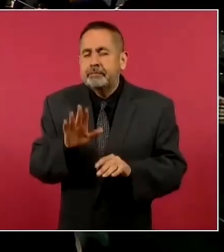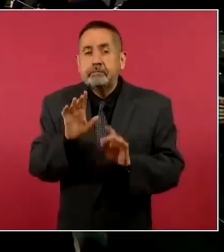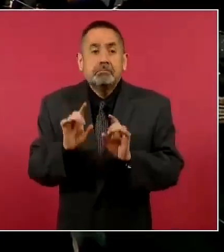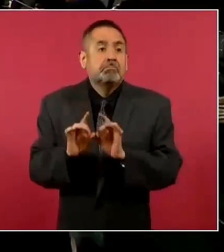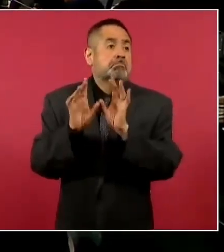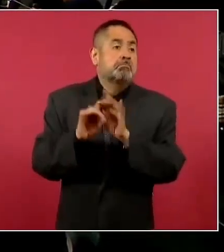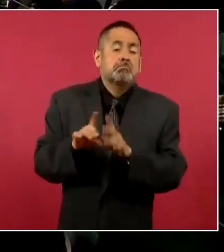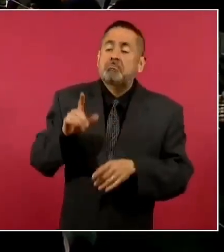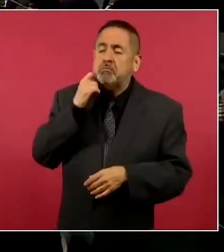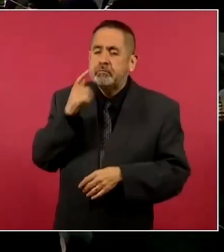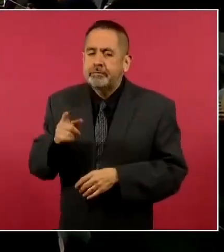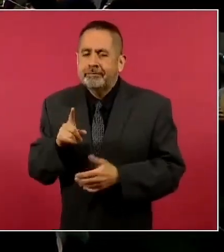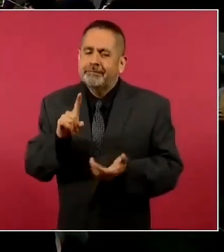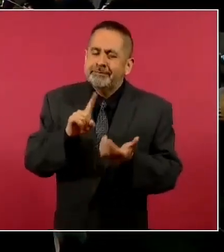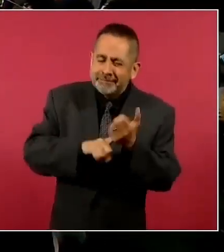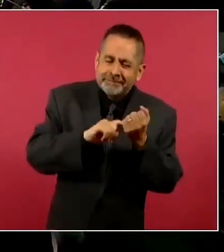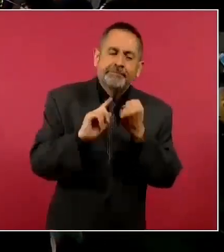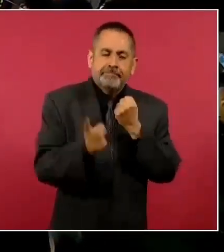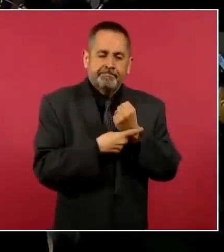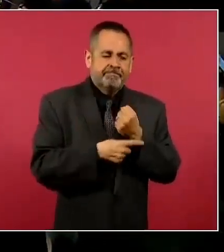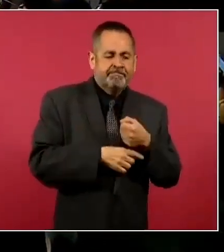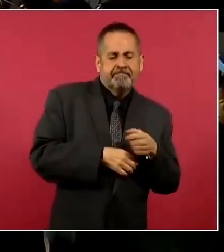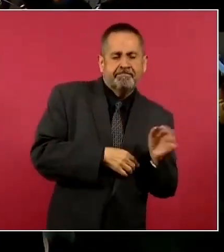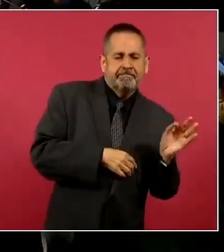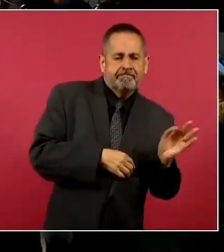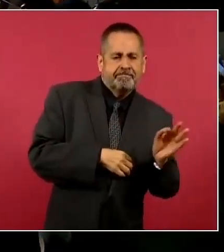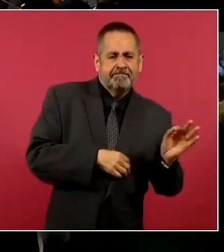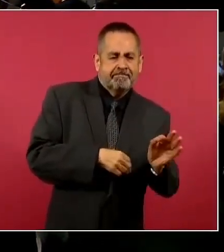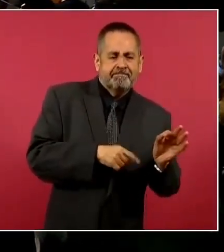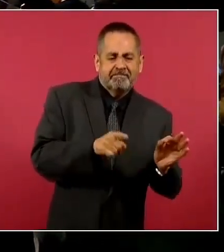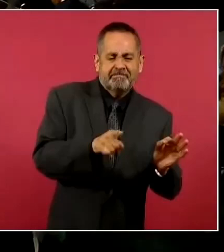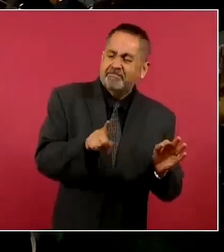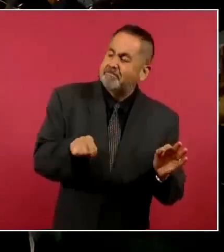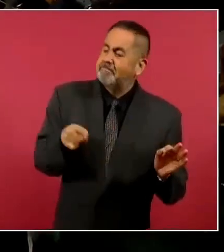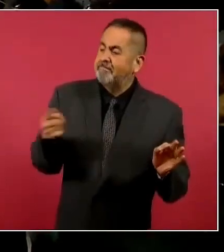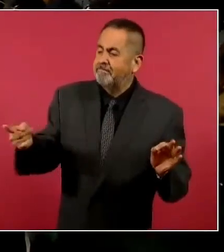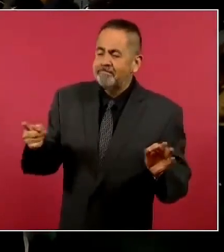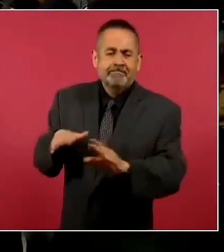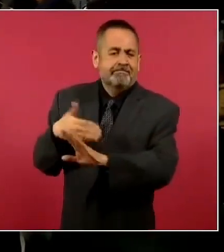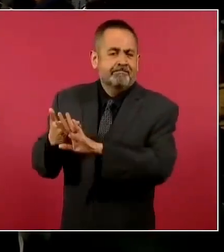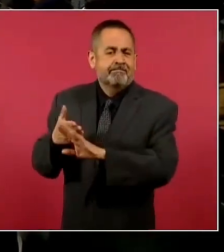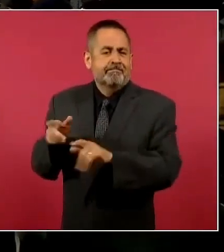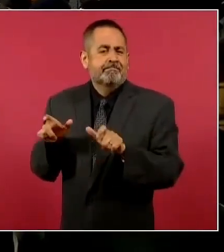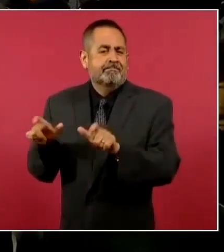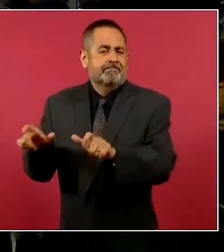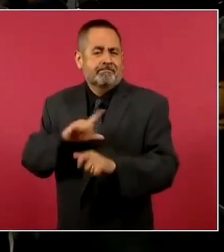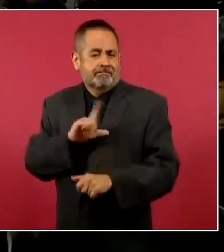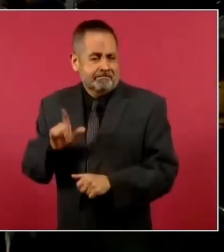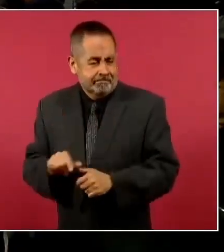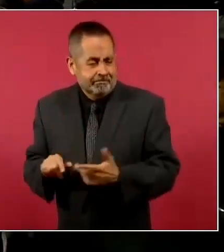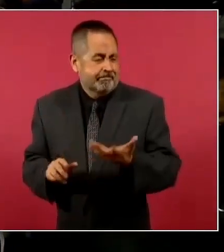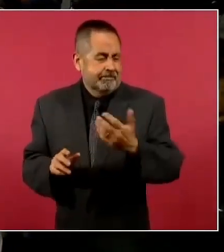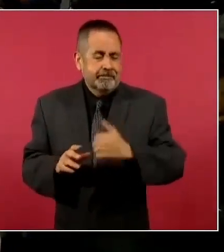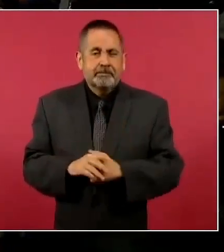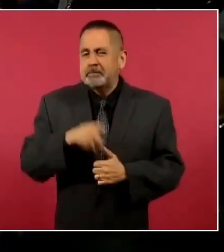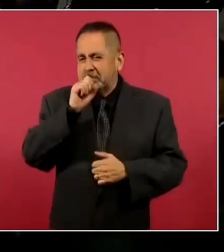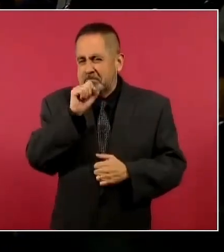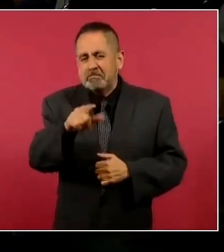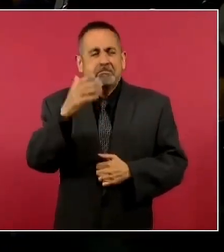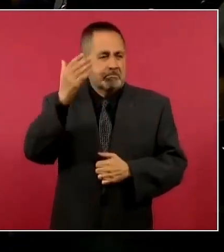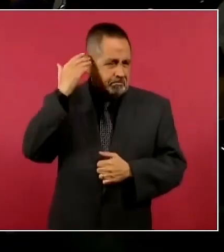que no quieren a la Guardia Nacional, nos pasaba en Chihuahua,